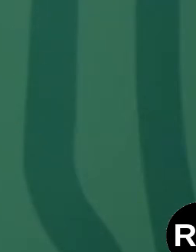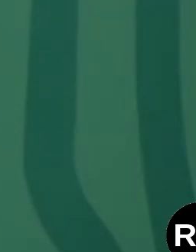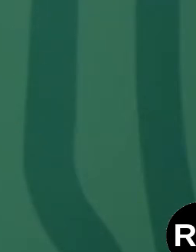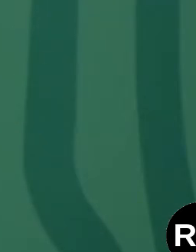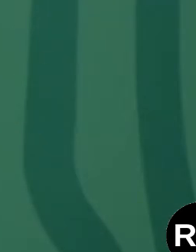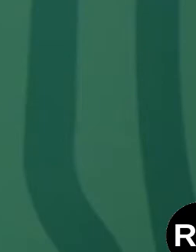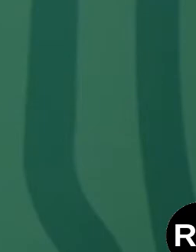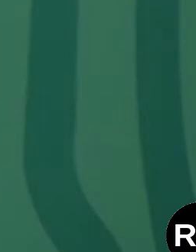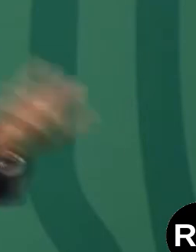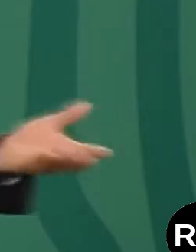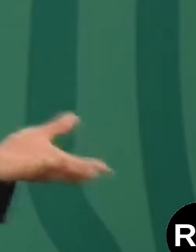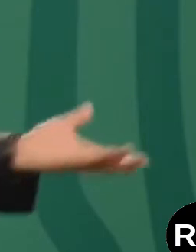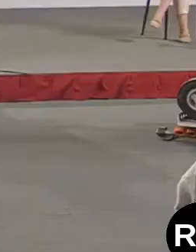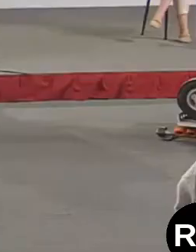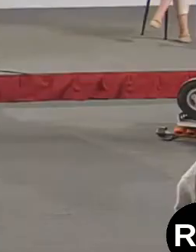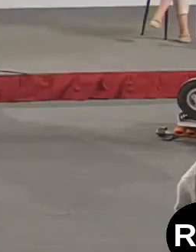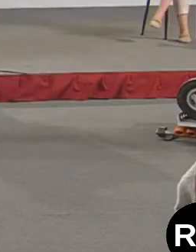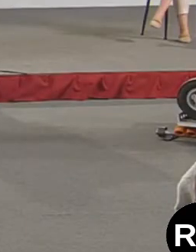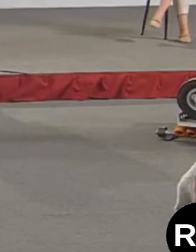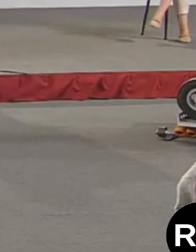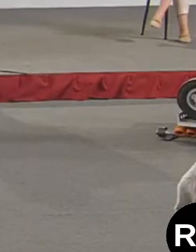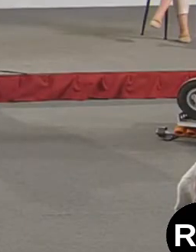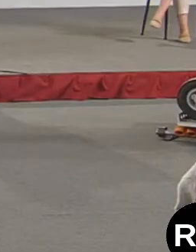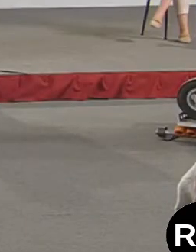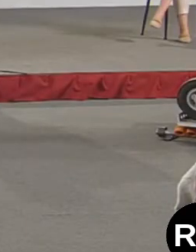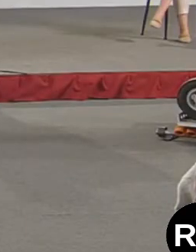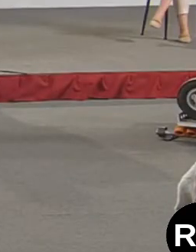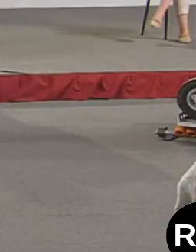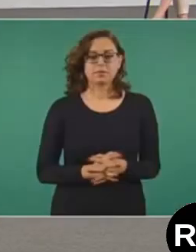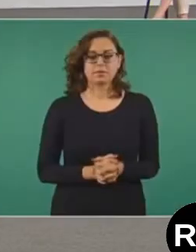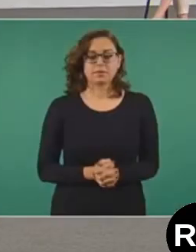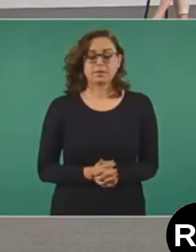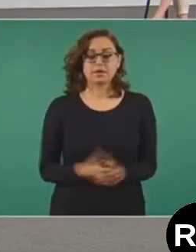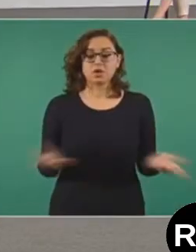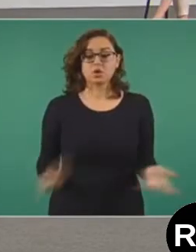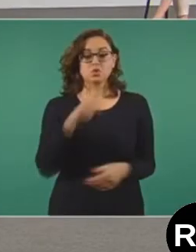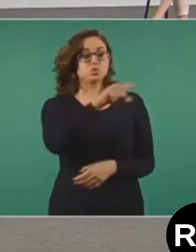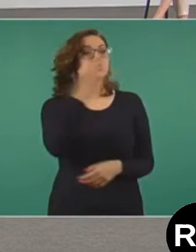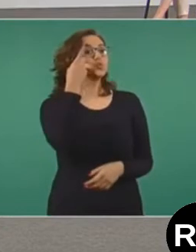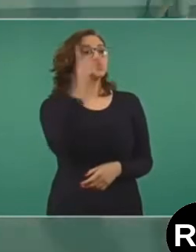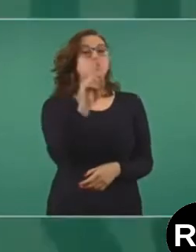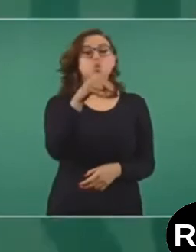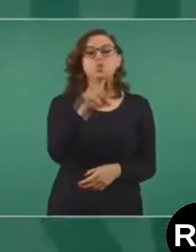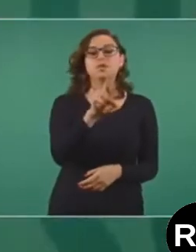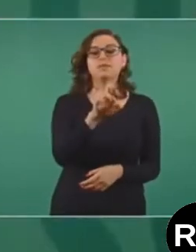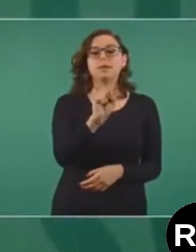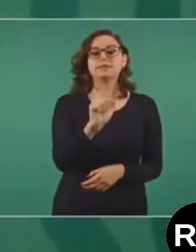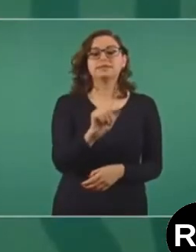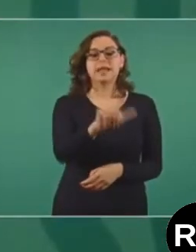ni siquiera como Lore de Mola, que no es dueño del Universal, sino nada más escribe ahí.